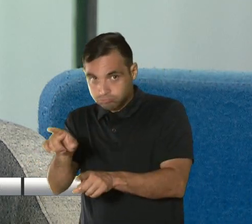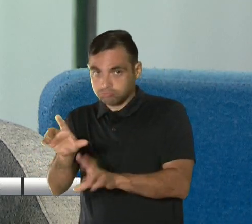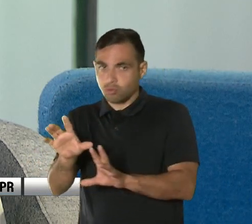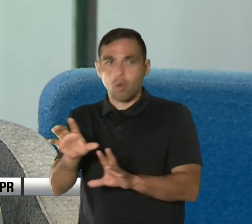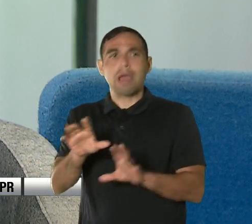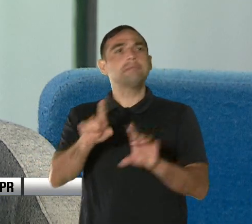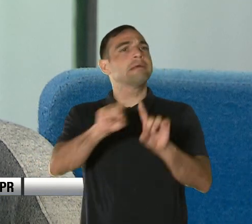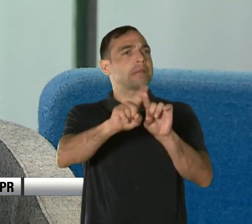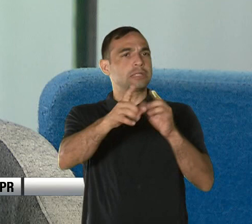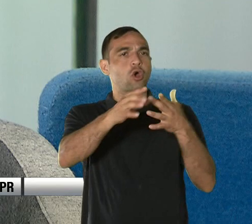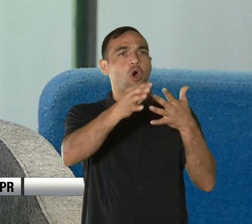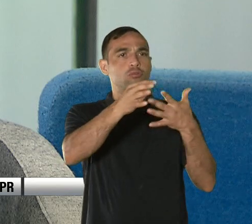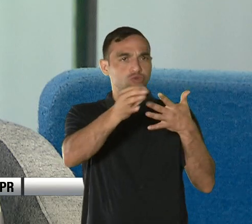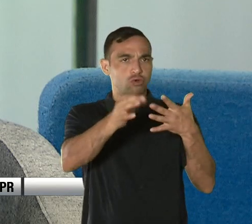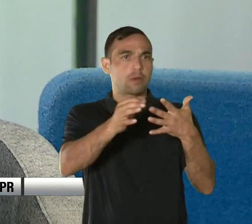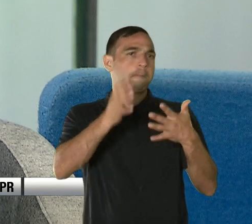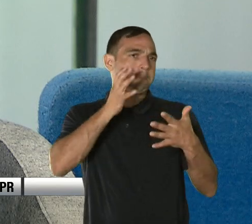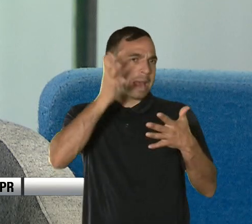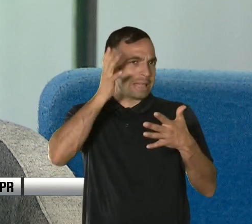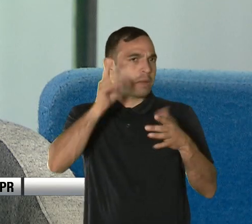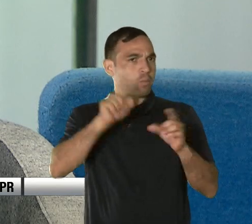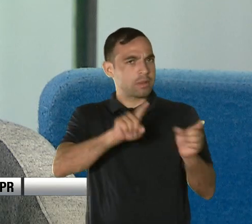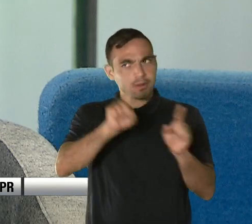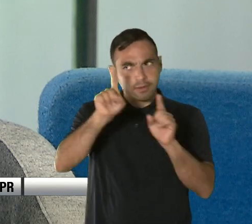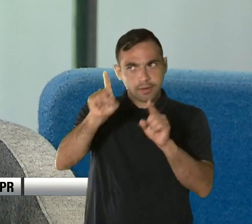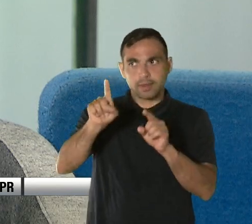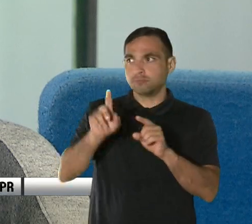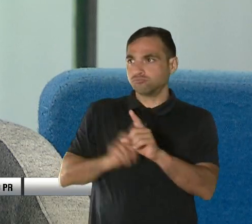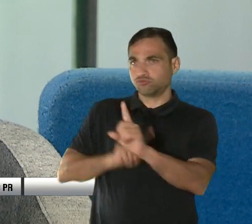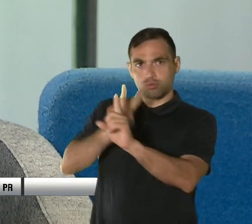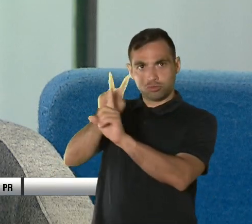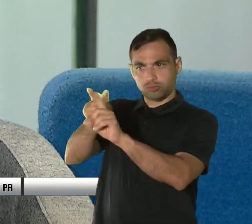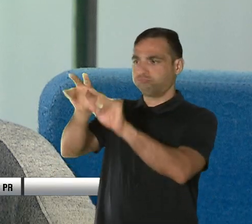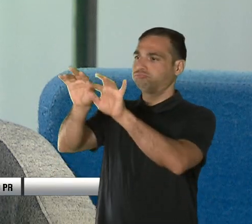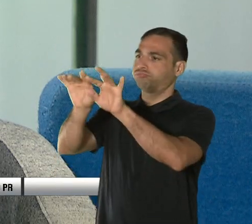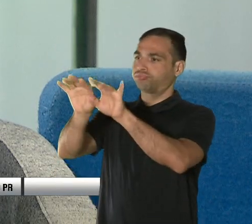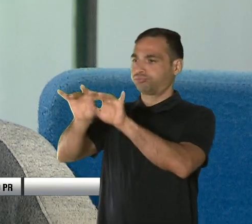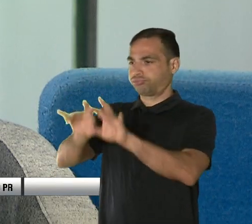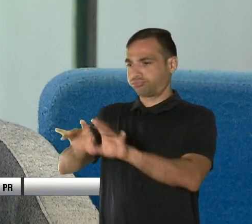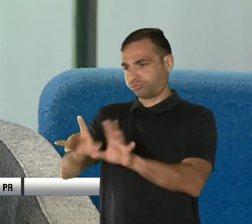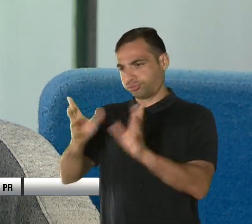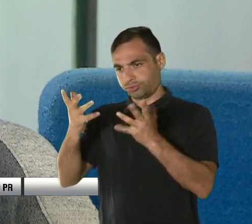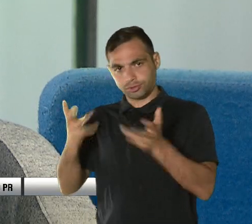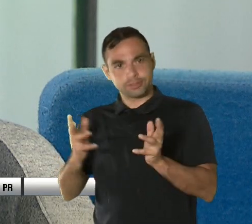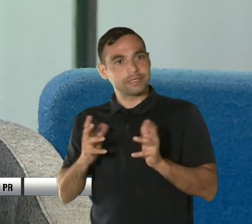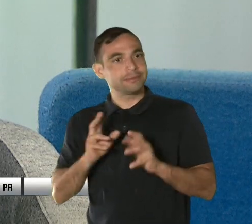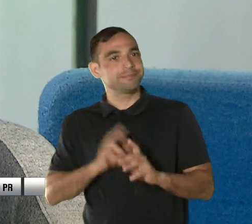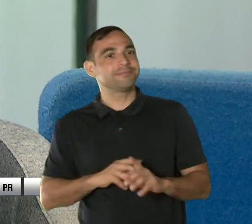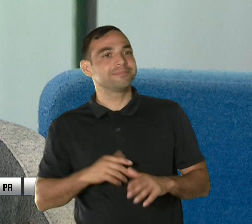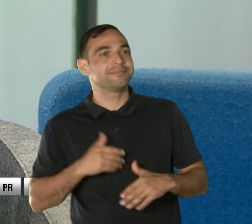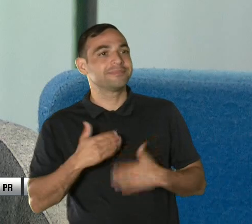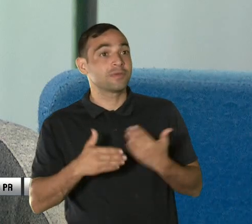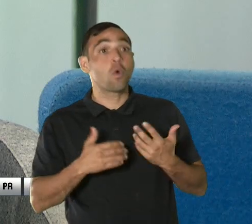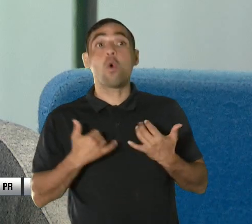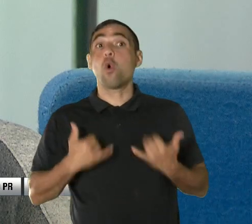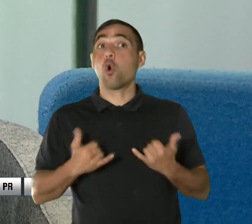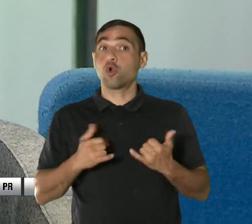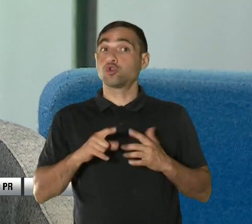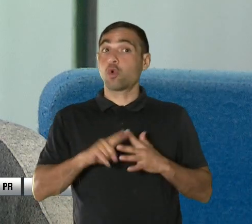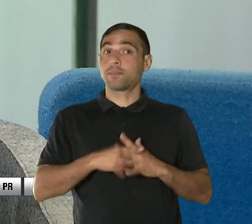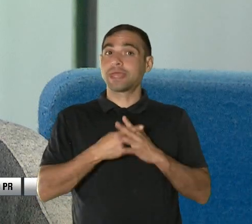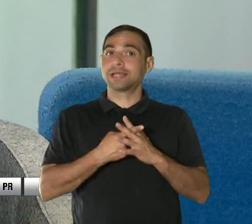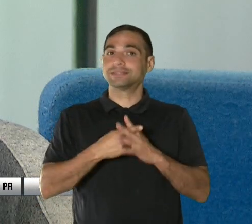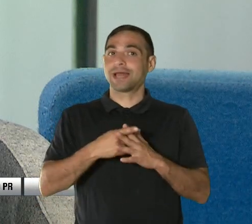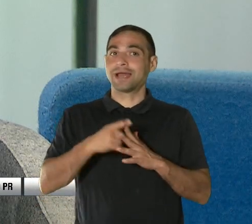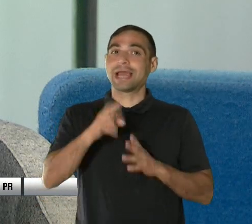que vayan, orienten, puedan completar la solicitud y pues comenzar a participar desde ya. Hoy comienza el RAE en